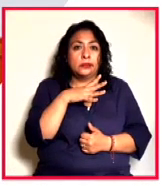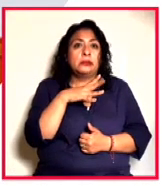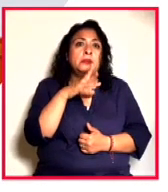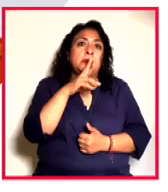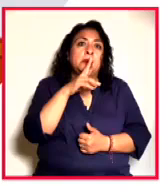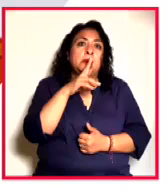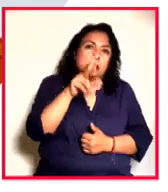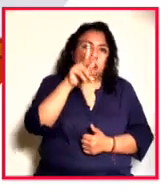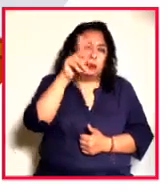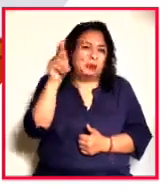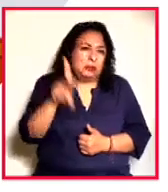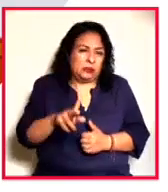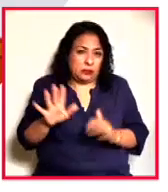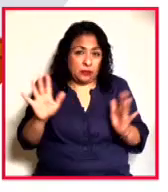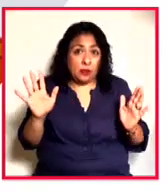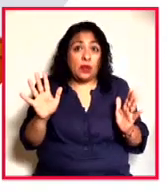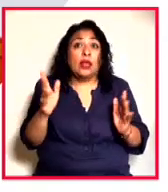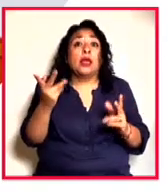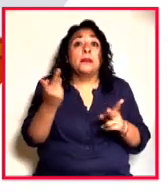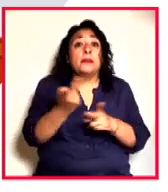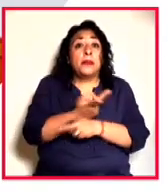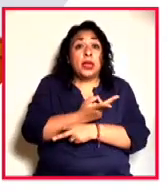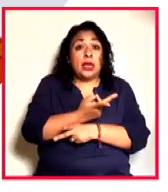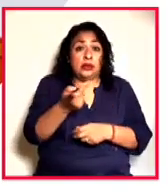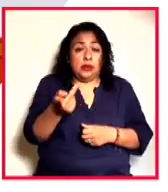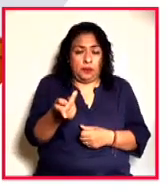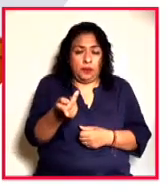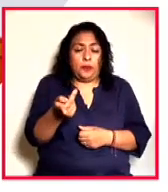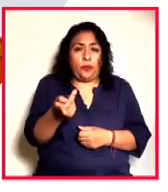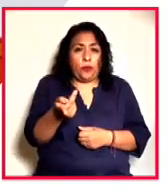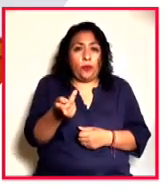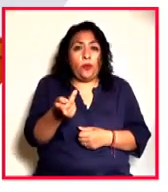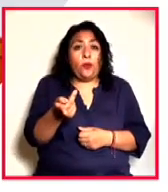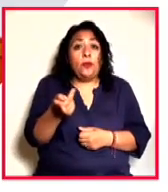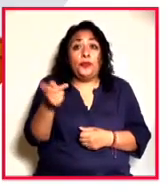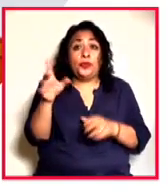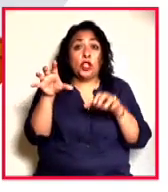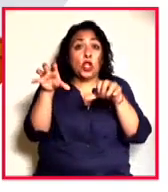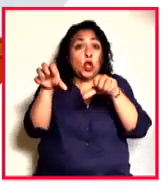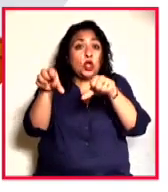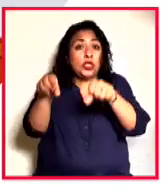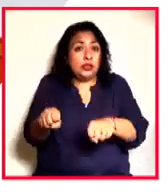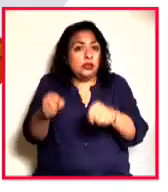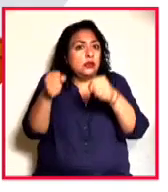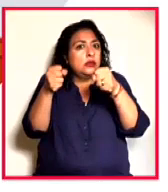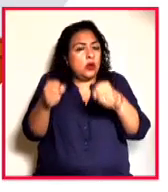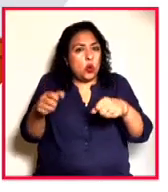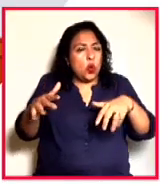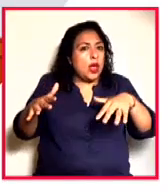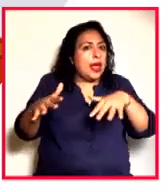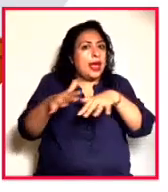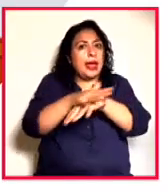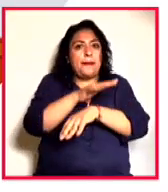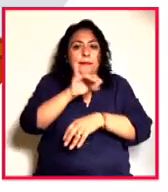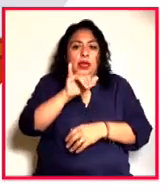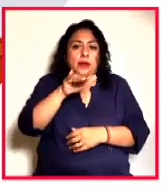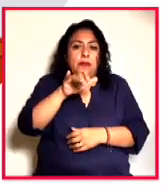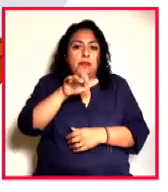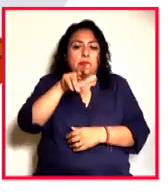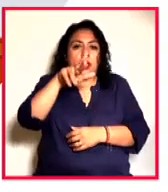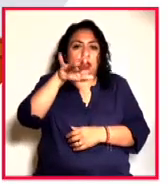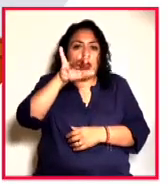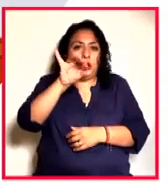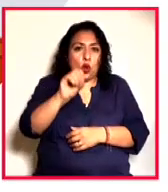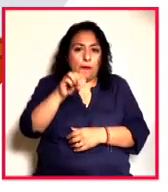o peor, el hecho es que la conquista, sin duda, que destruyó el Imperio Mexica, pero no